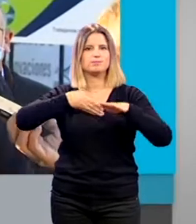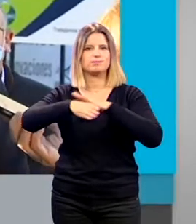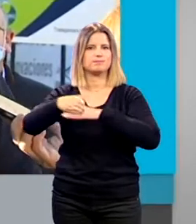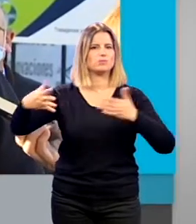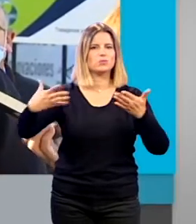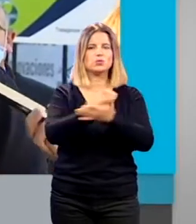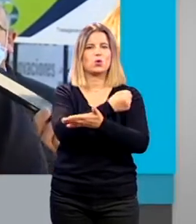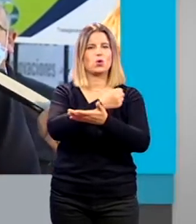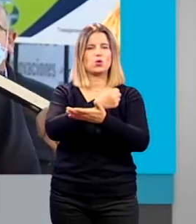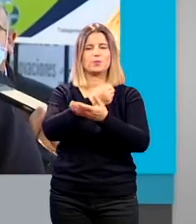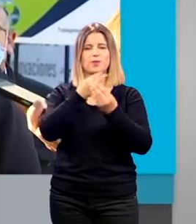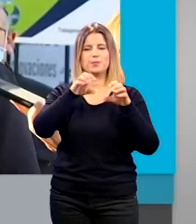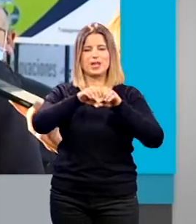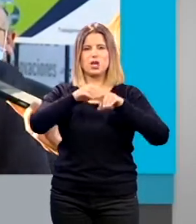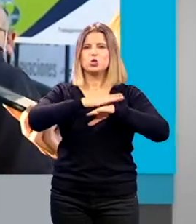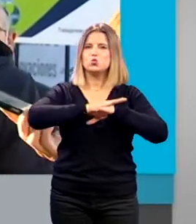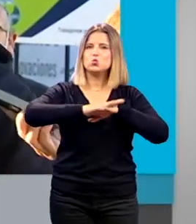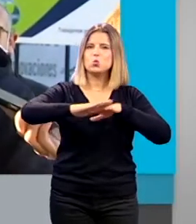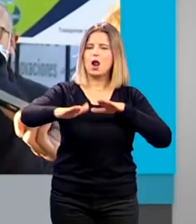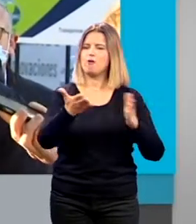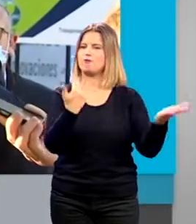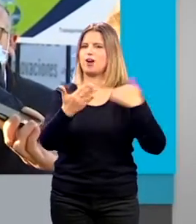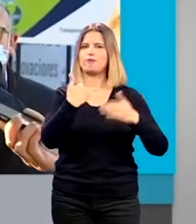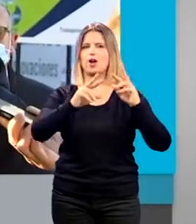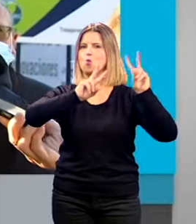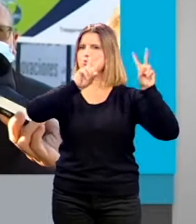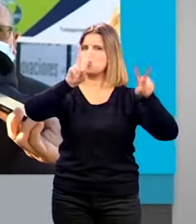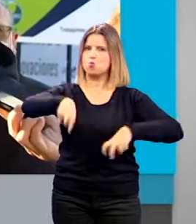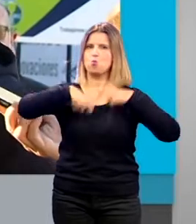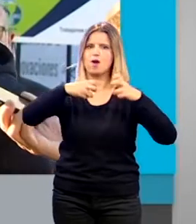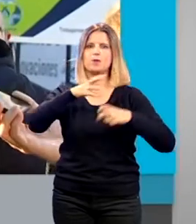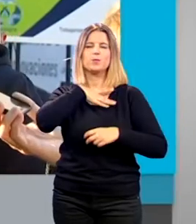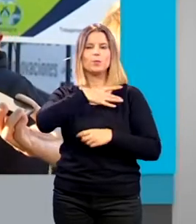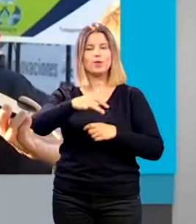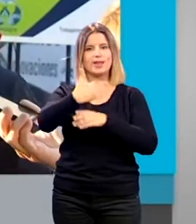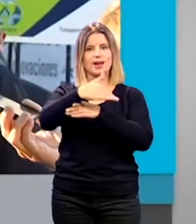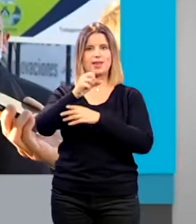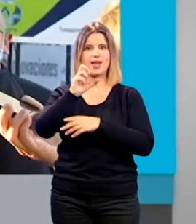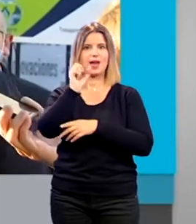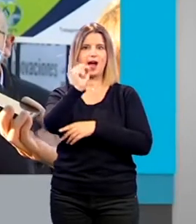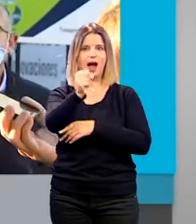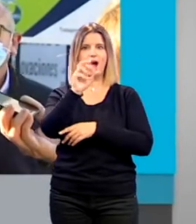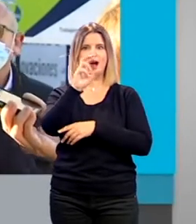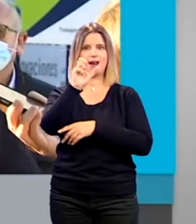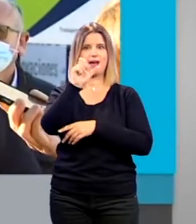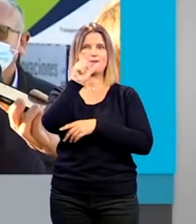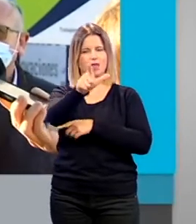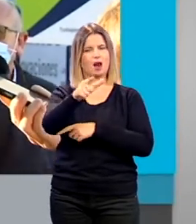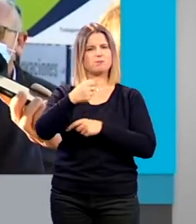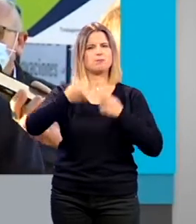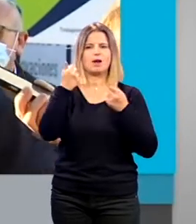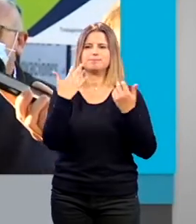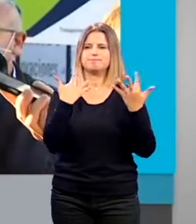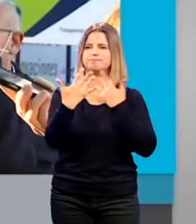todo el cambio de solería permitiendo que la zona de Arabial y todo el tránsito sea una zona mucho más